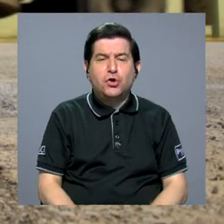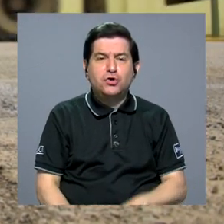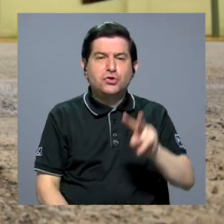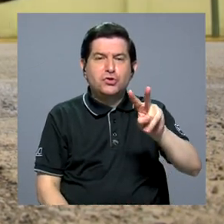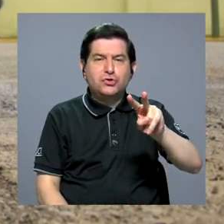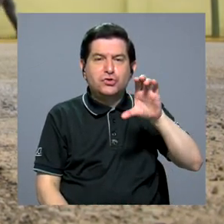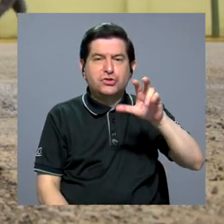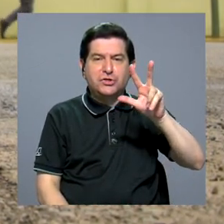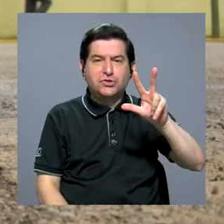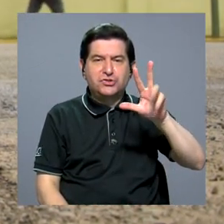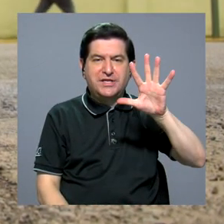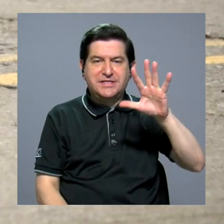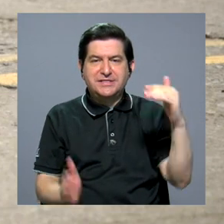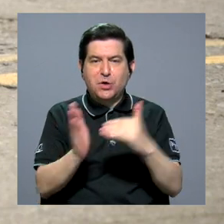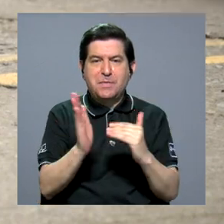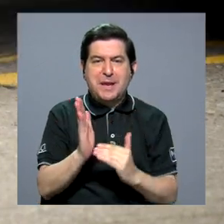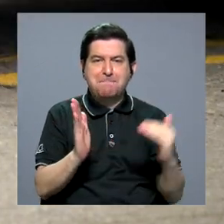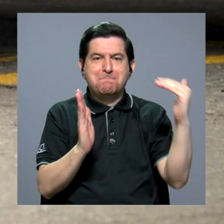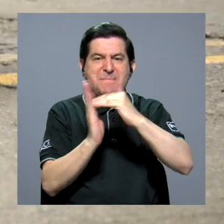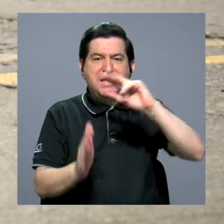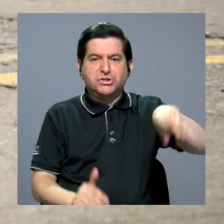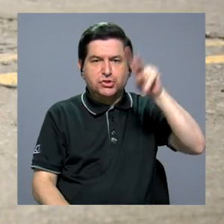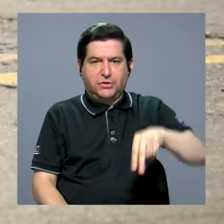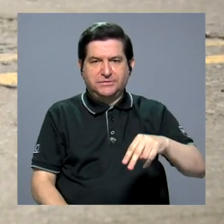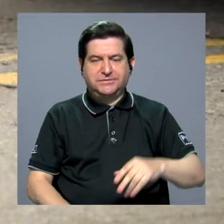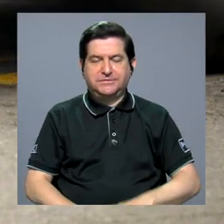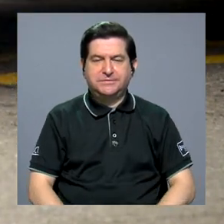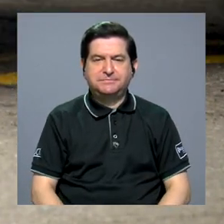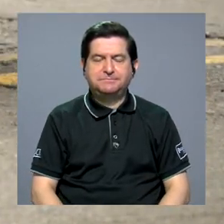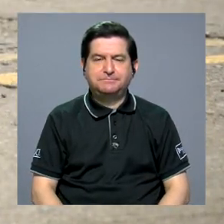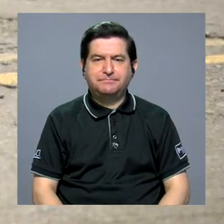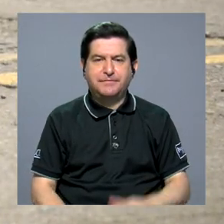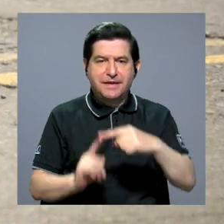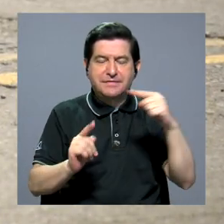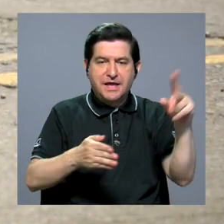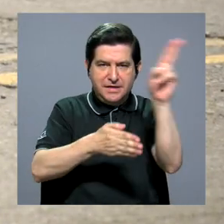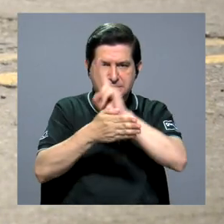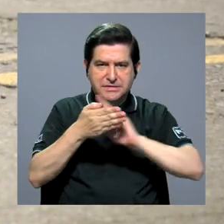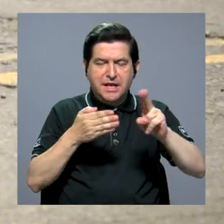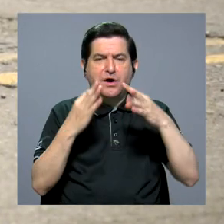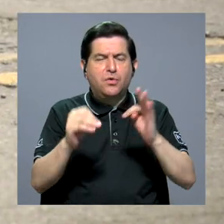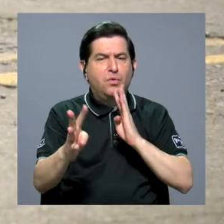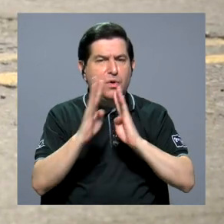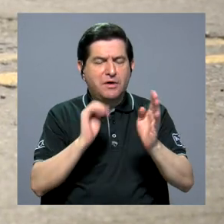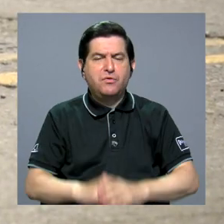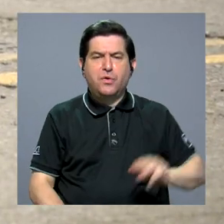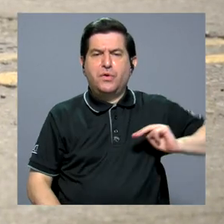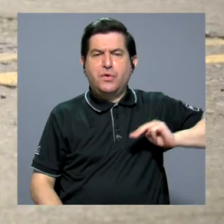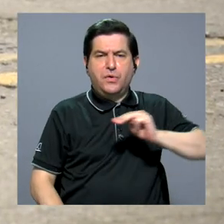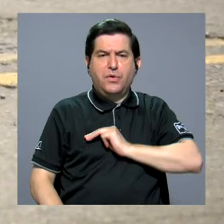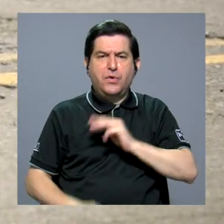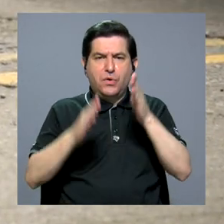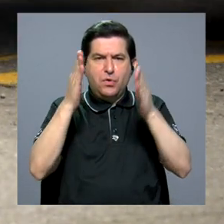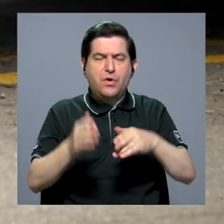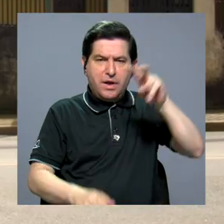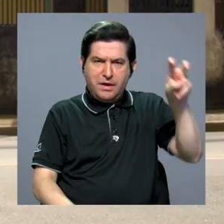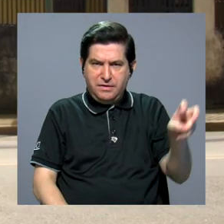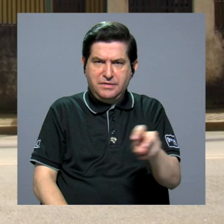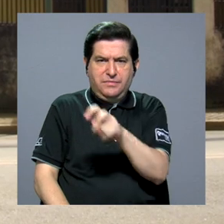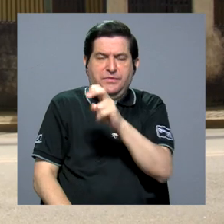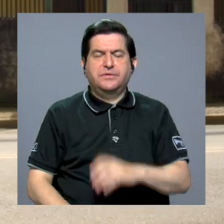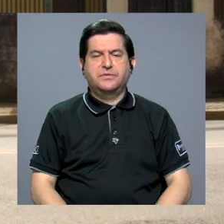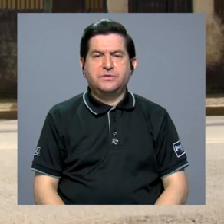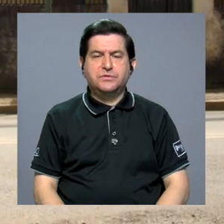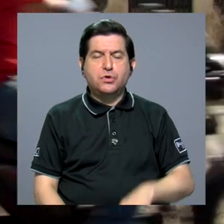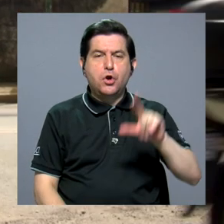aproximadamente 235 mil millones de colones. Desde la U intentó conversar con el ministro de Obras